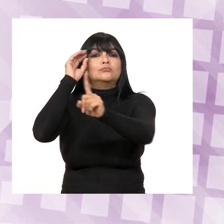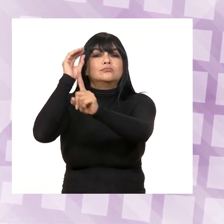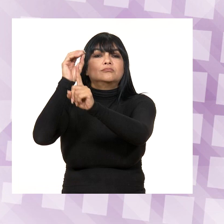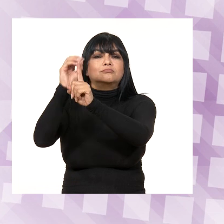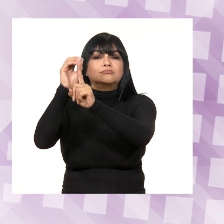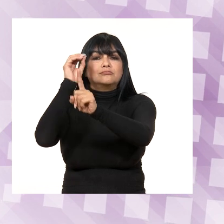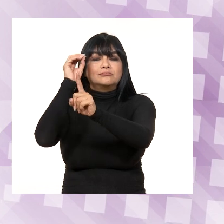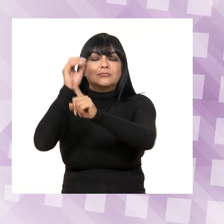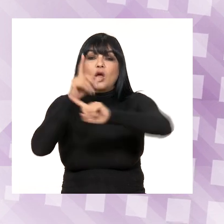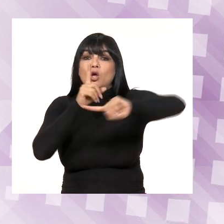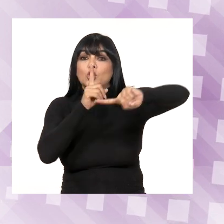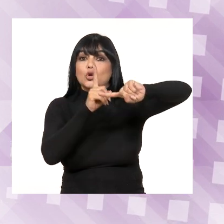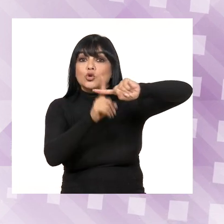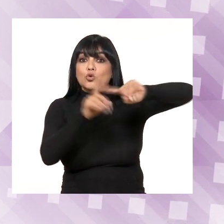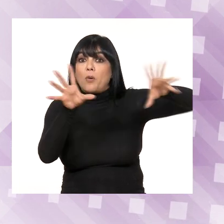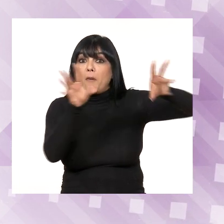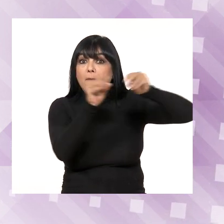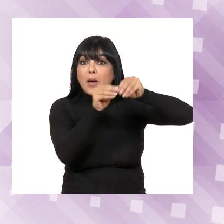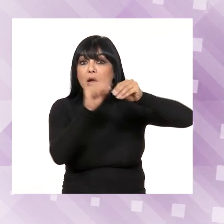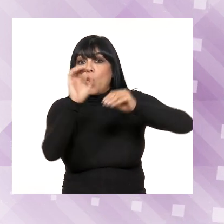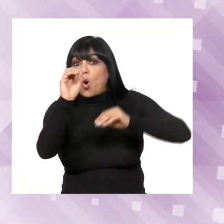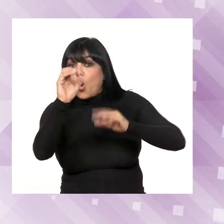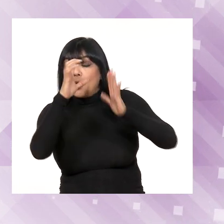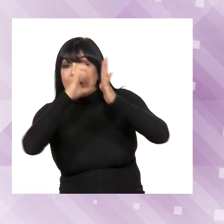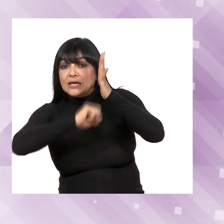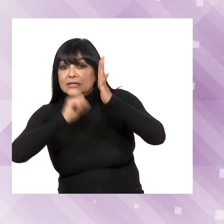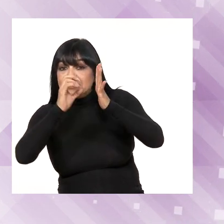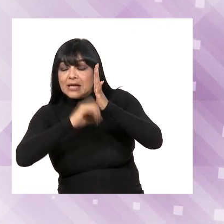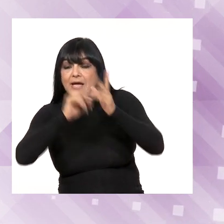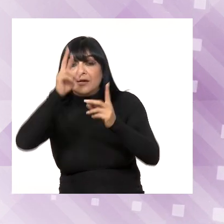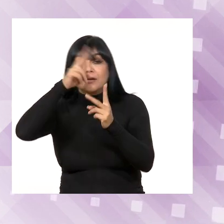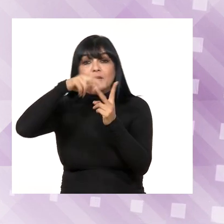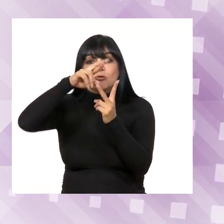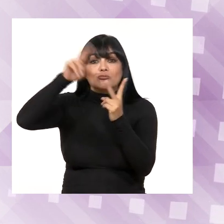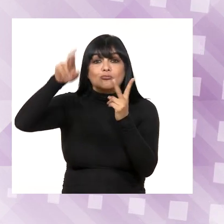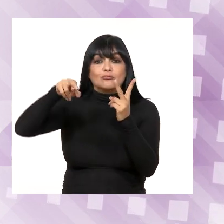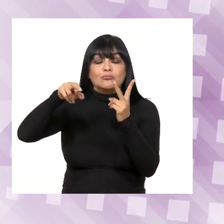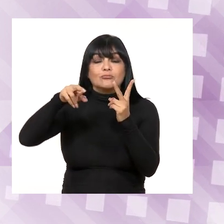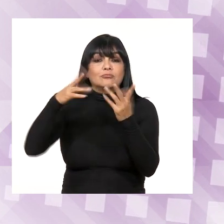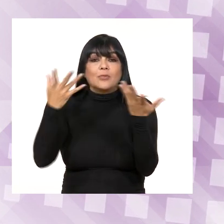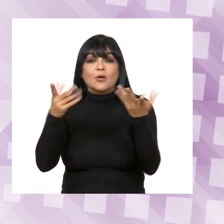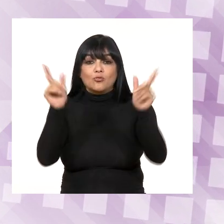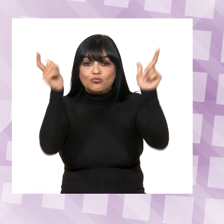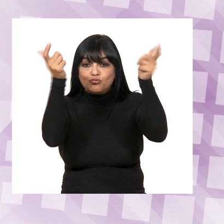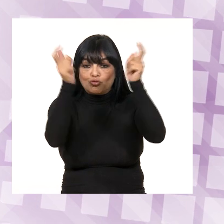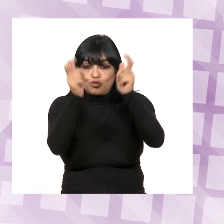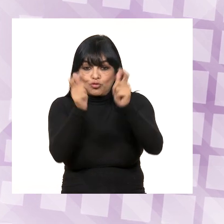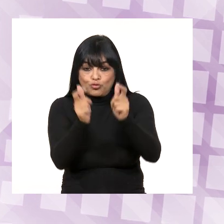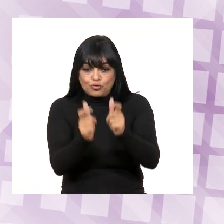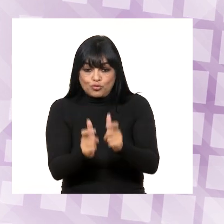Expectativa del logro, sumar o restar raíces cuadradas utilizando la simplificación.